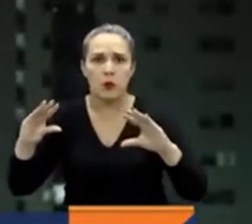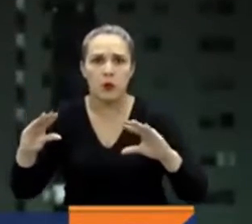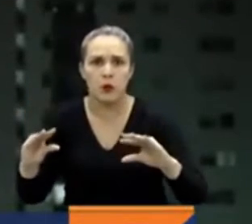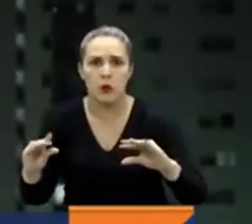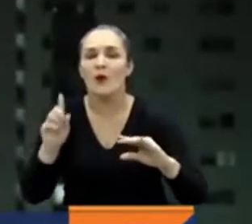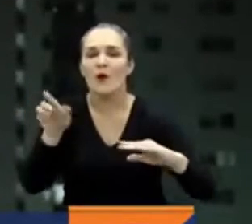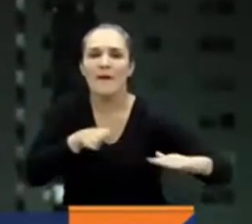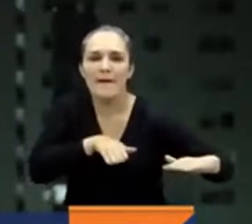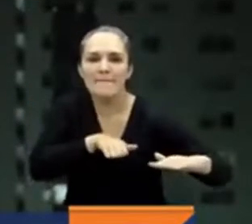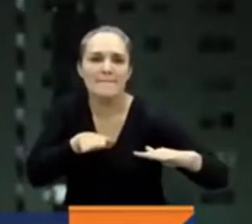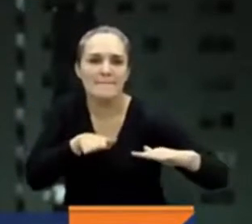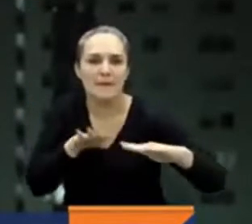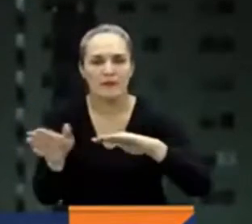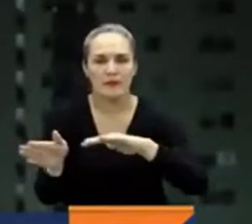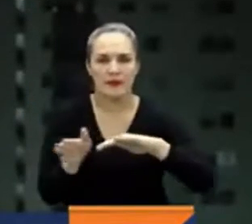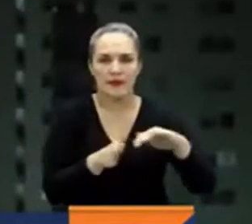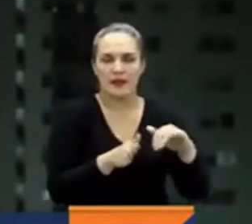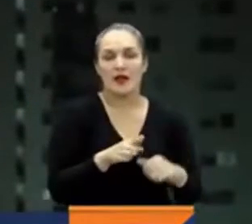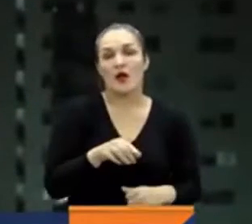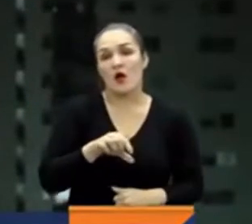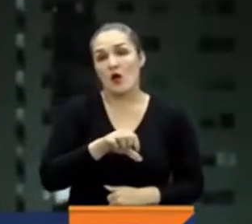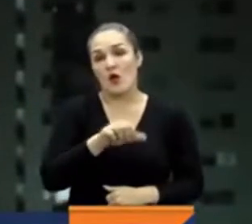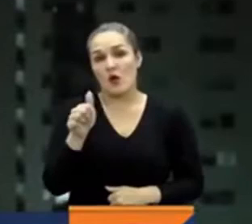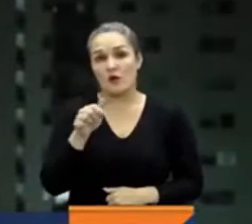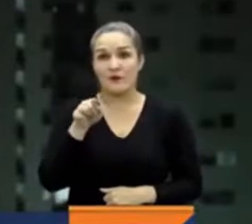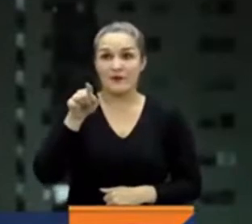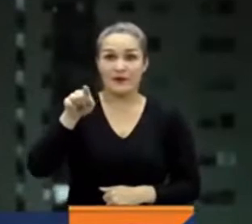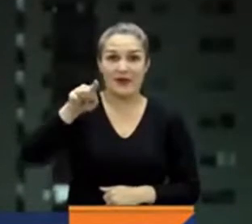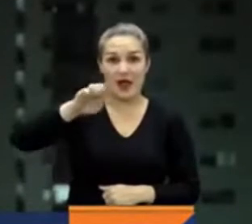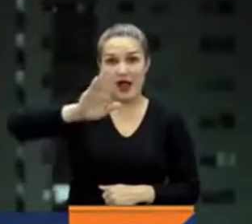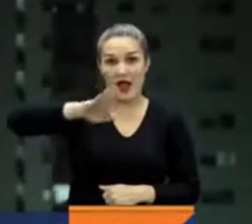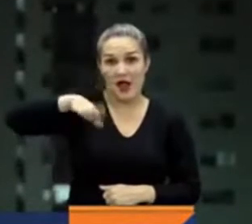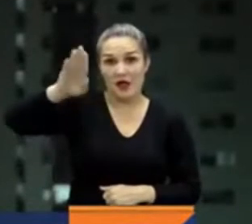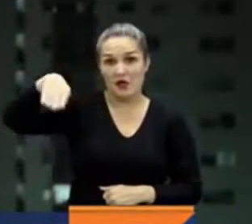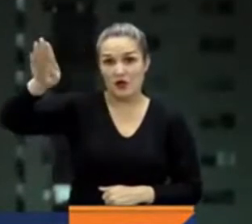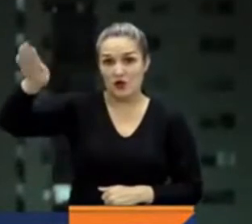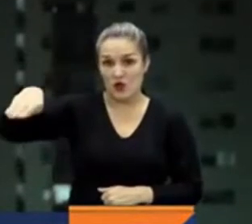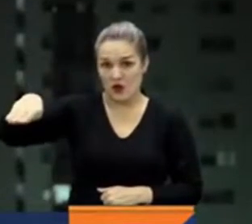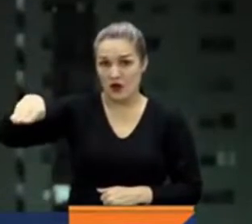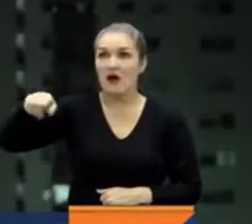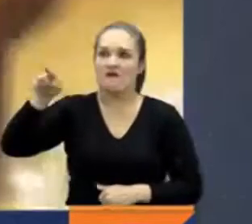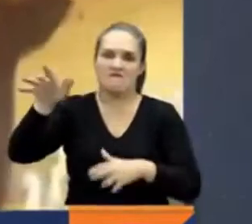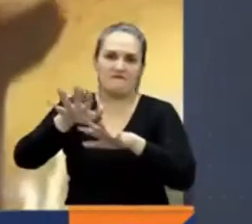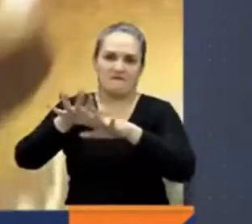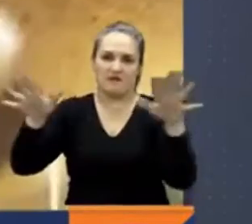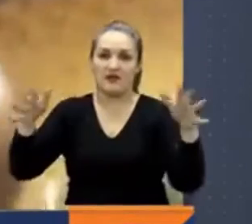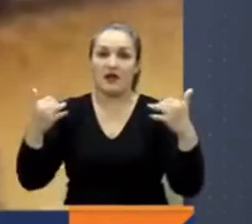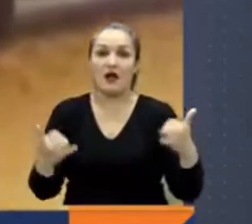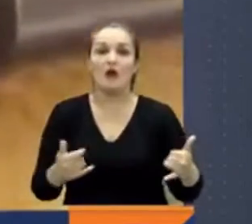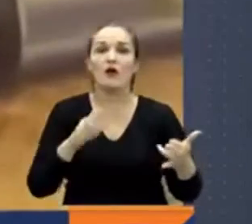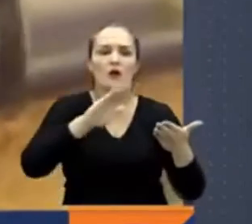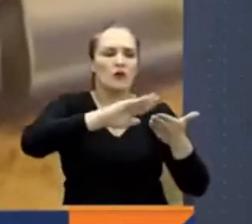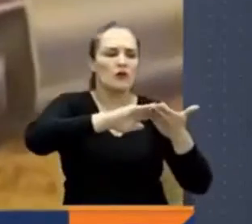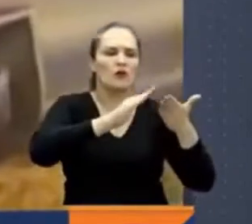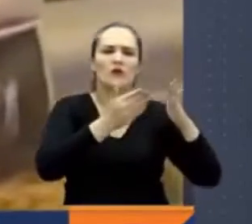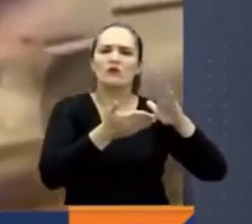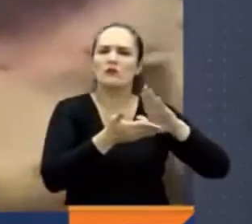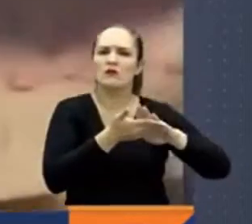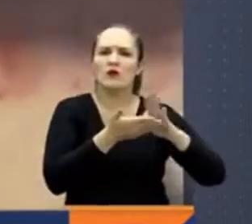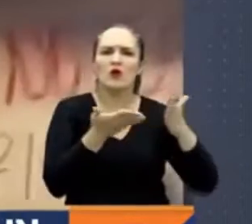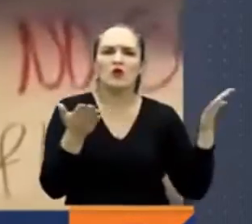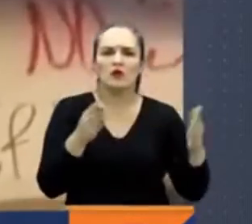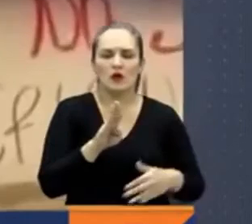Y del occidente de Antioquia y del Urabá antioqueño vamos hacia el occidente porque en las últimas horas comunidad en general del municipio de